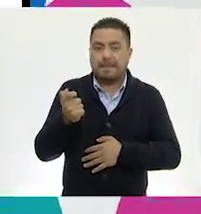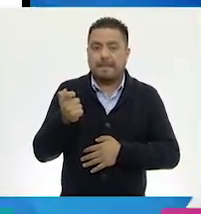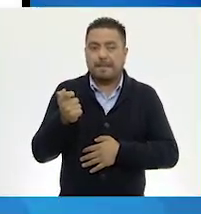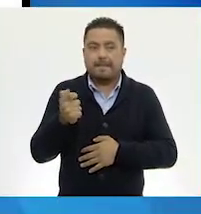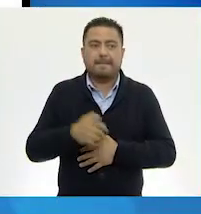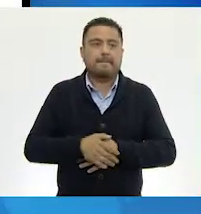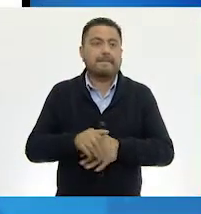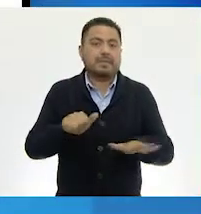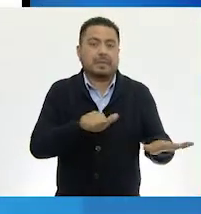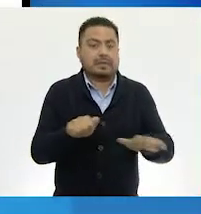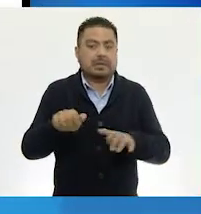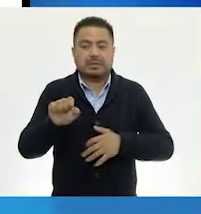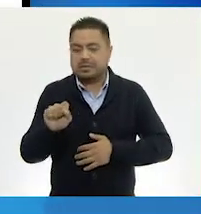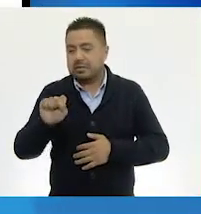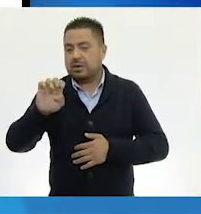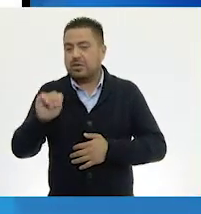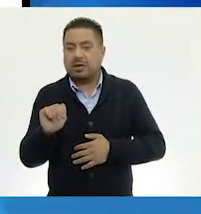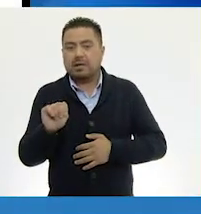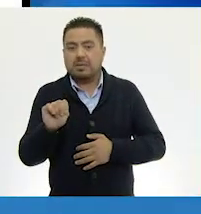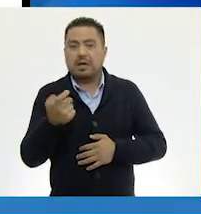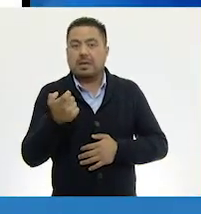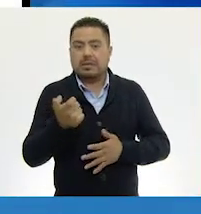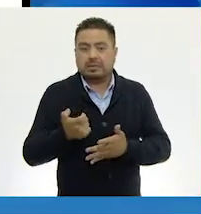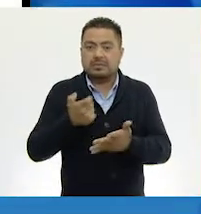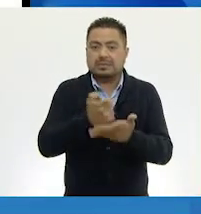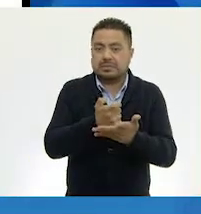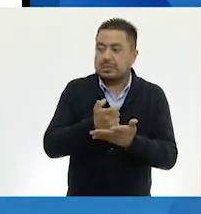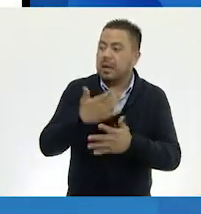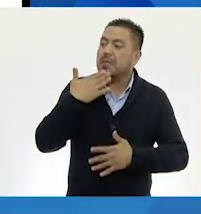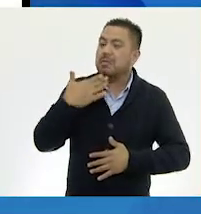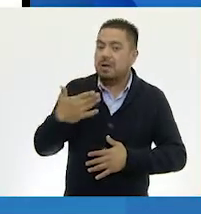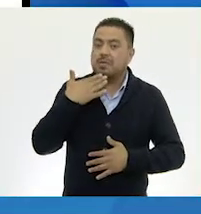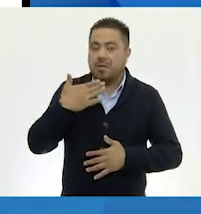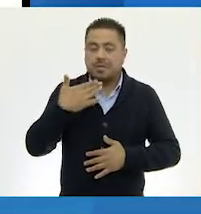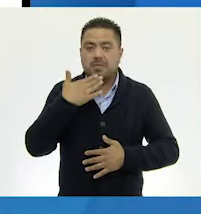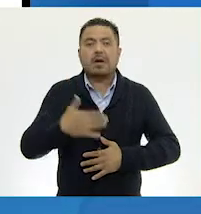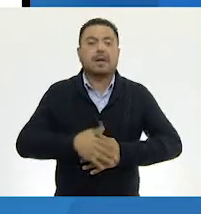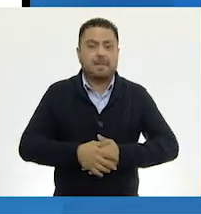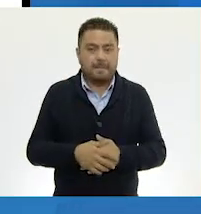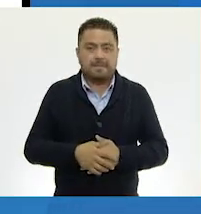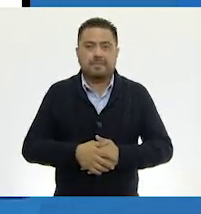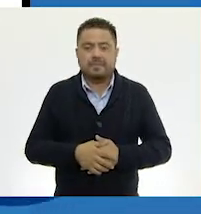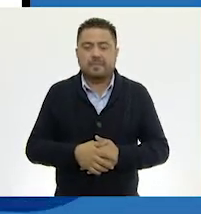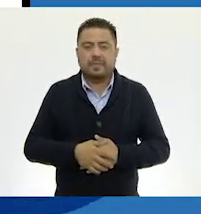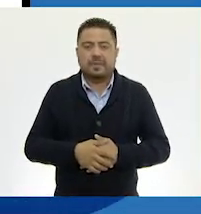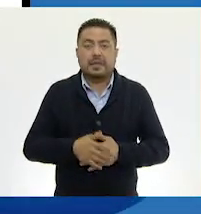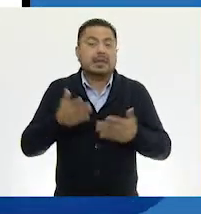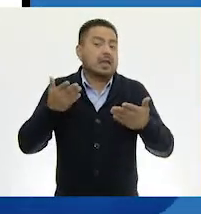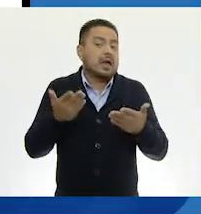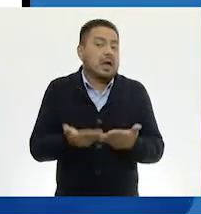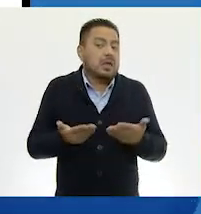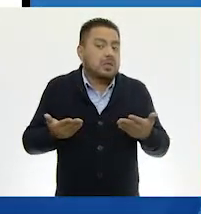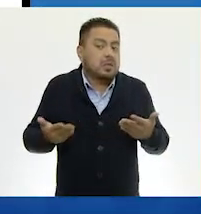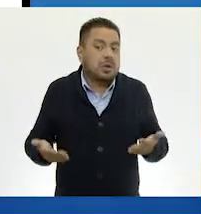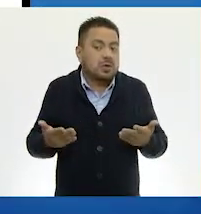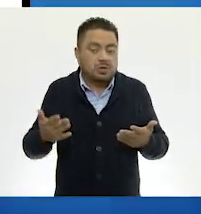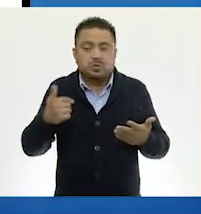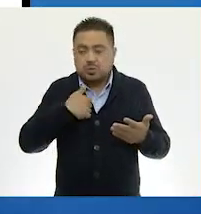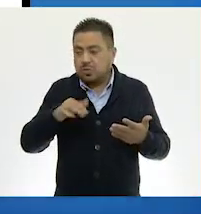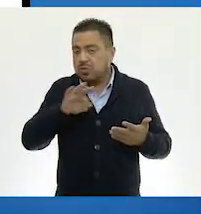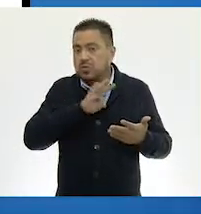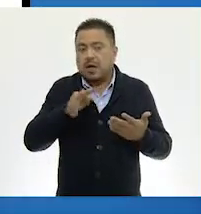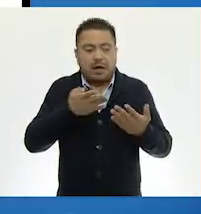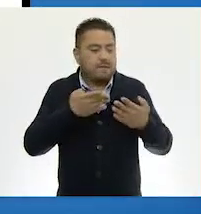bien. Seiscientos sesenta y nueve pesos. Muy bien. Y pasamos aquí. Y entonces, ¿yo puedo